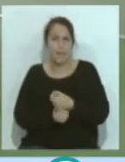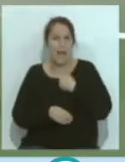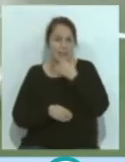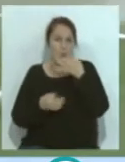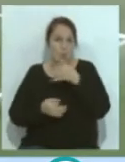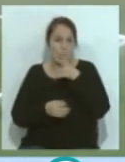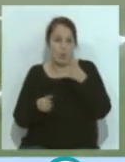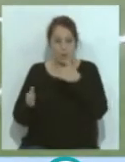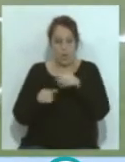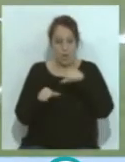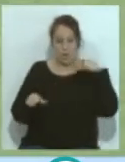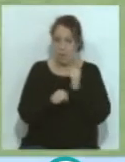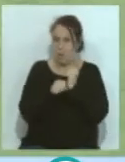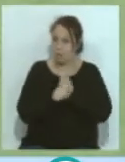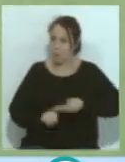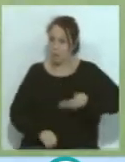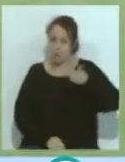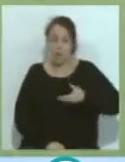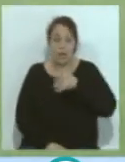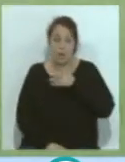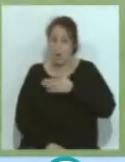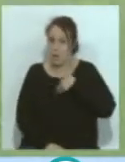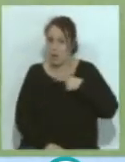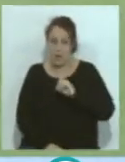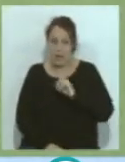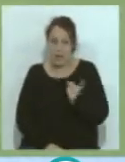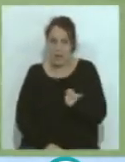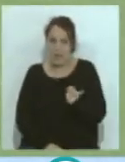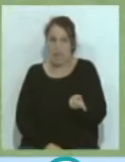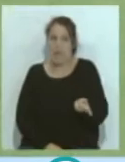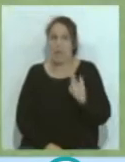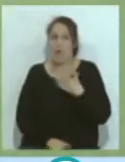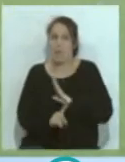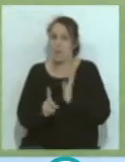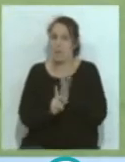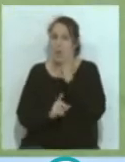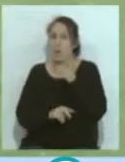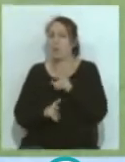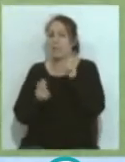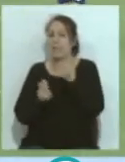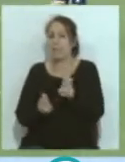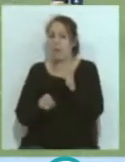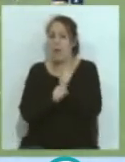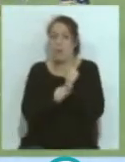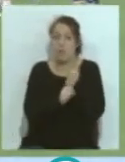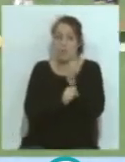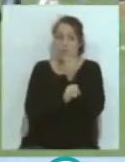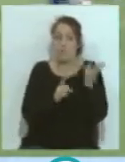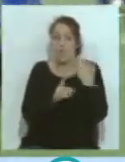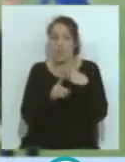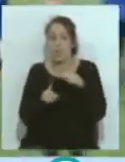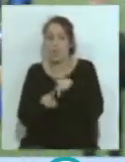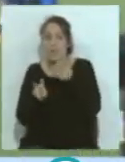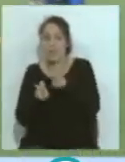temporada, pero ahora no quiere que se le escape por un tema que pueda de alguna manera distraer el buen trabajo que están desarrollando.